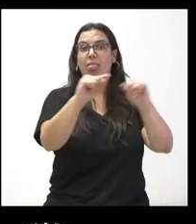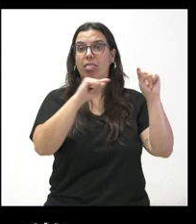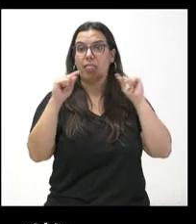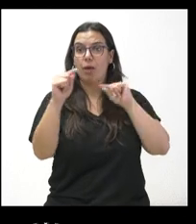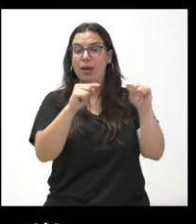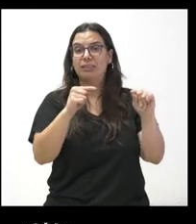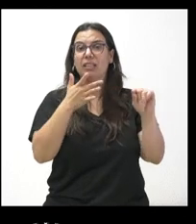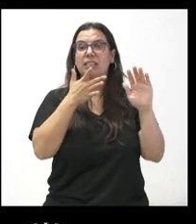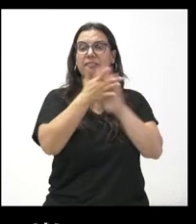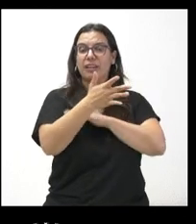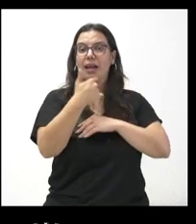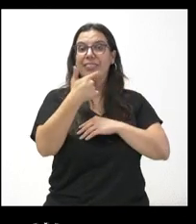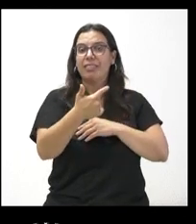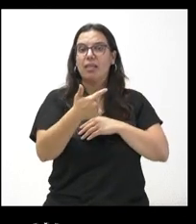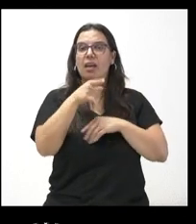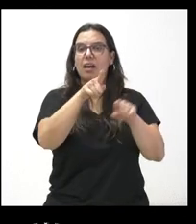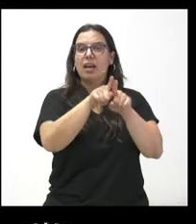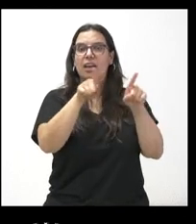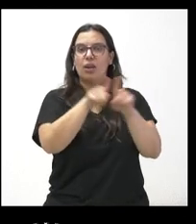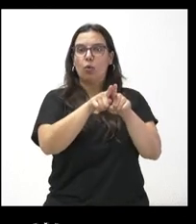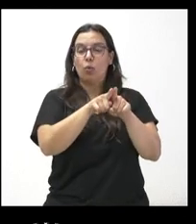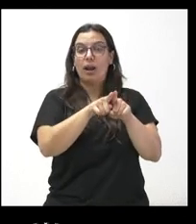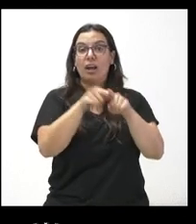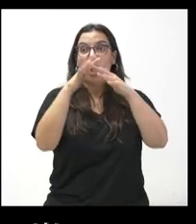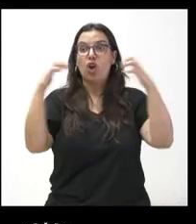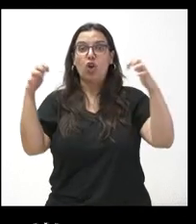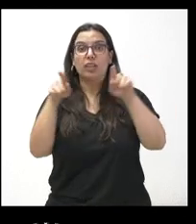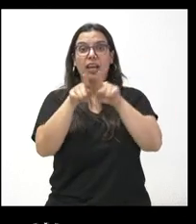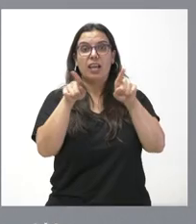acusado, digo literalmente, de defecarse en las Cortes.